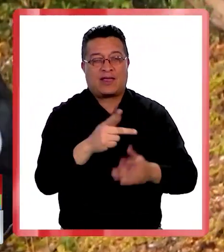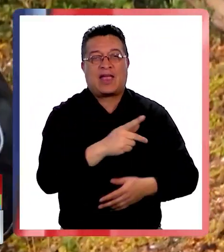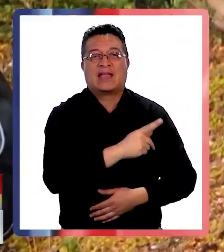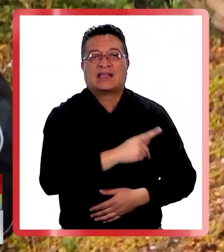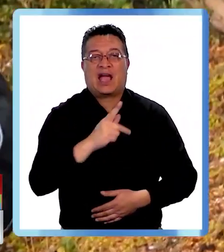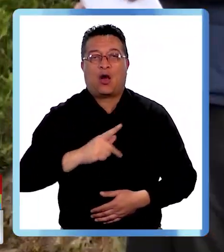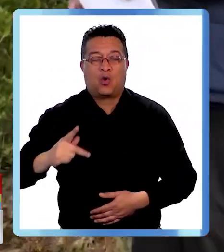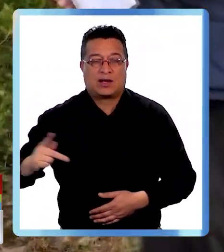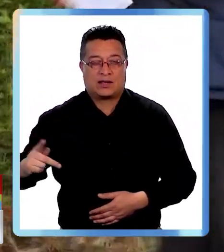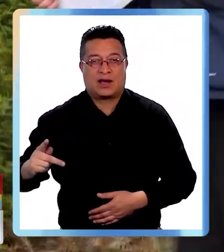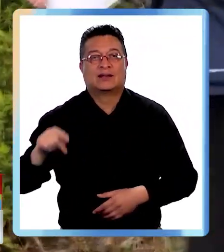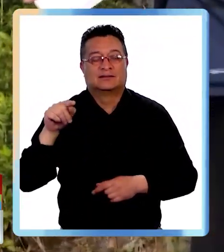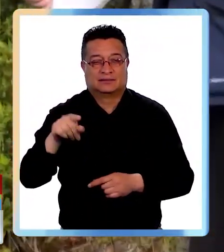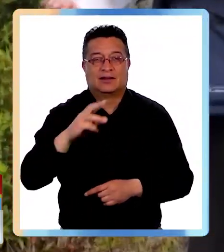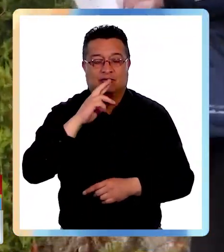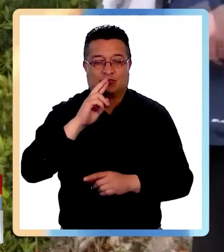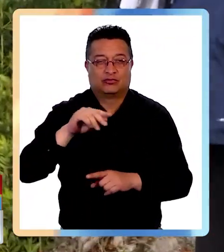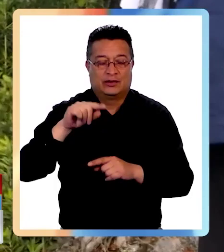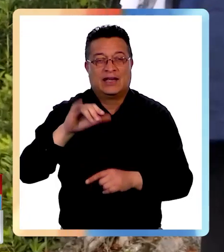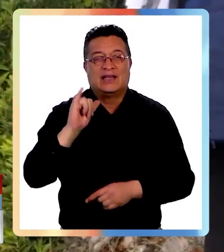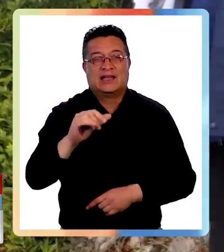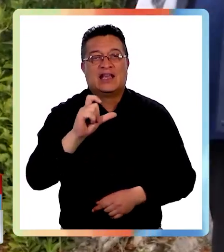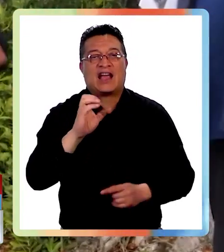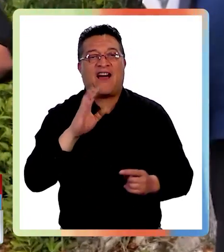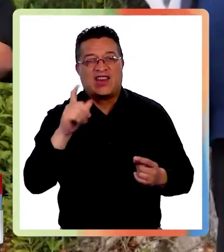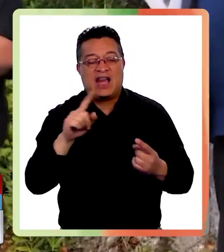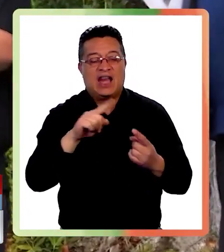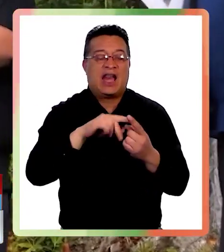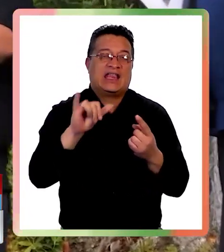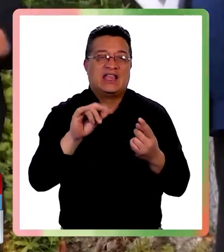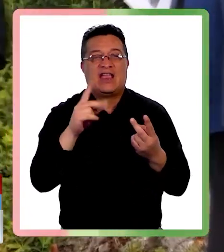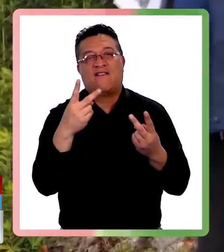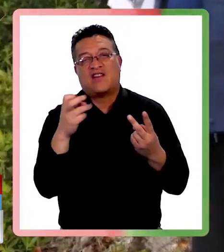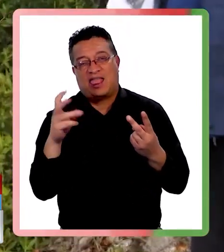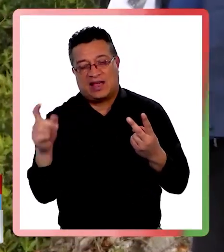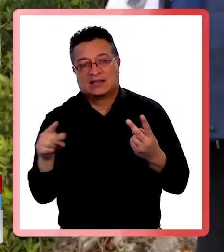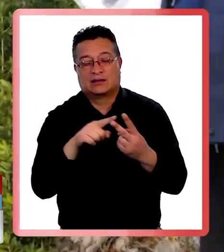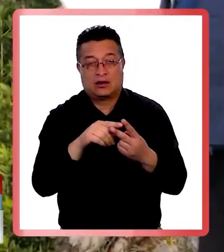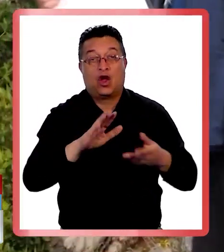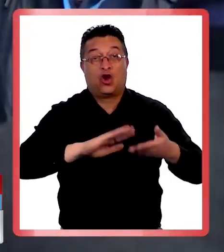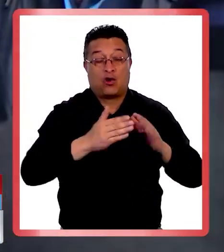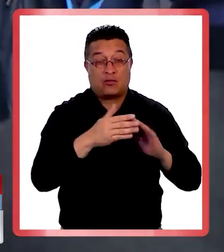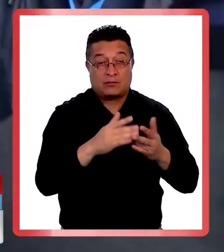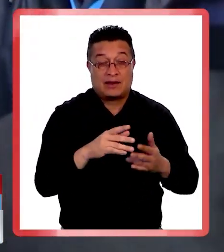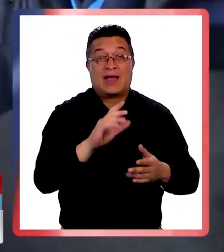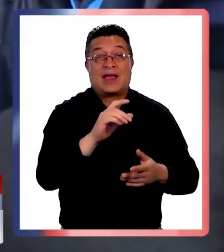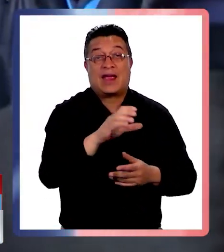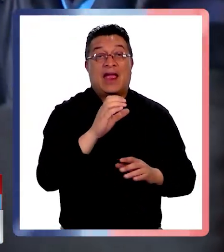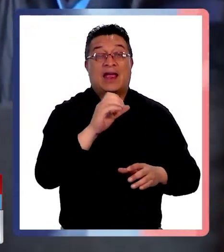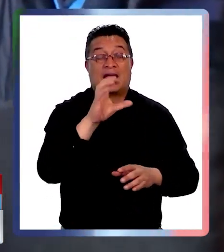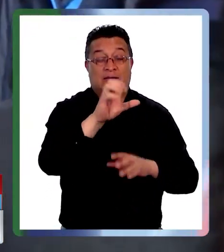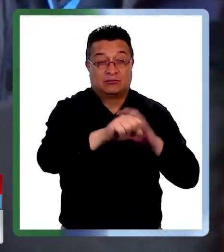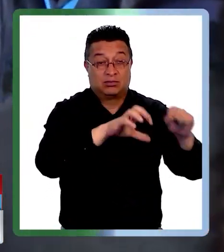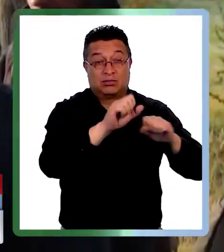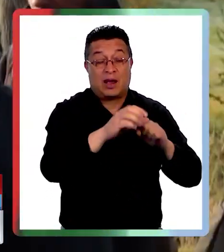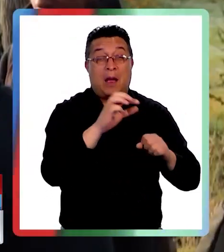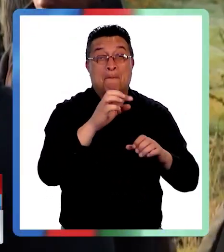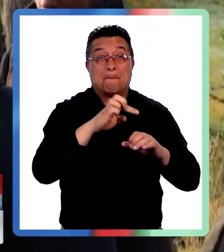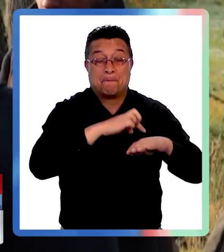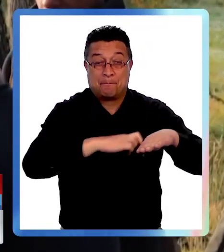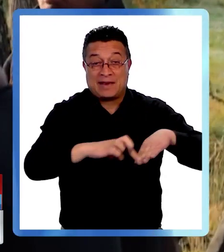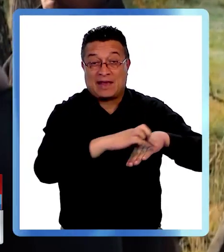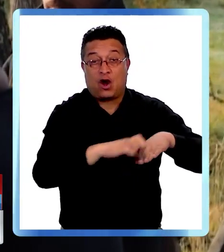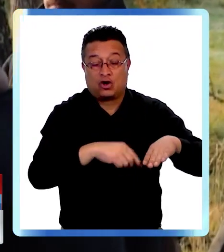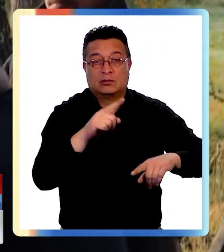comunidades Cahuéscar, Cazadores Australes y Gabriel y Valdés. En el caso de la comunidad Cazadores Patagónicos, se